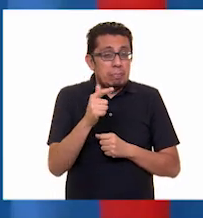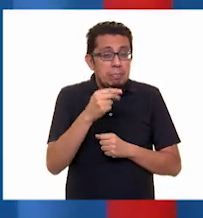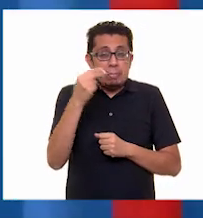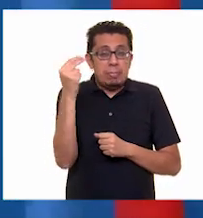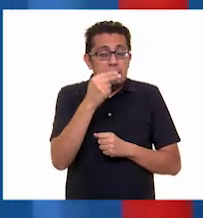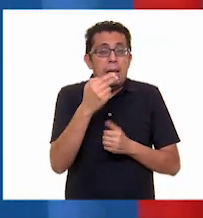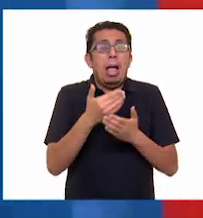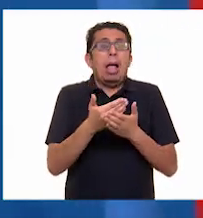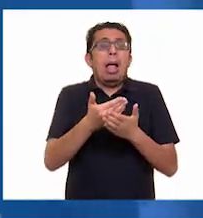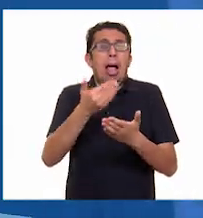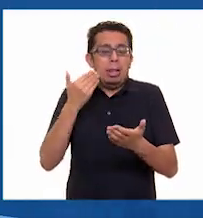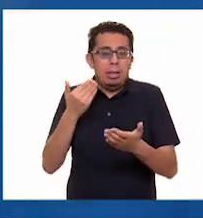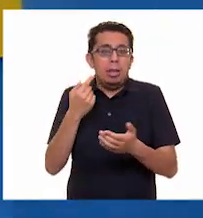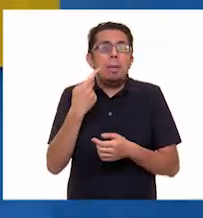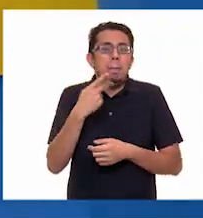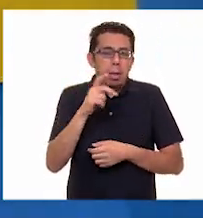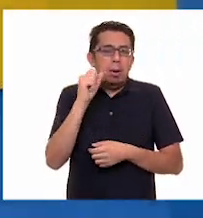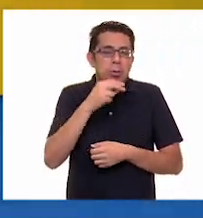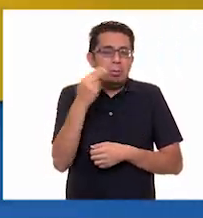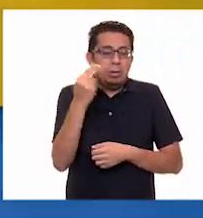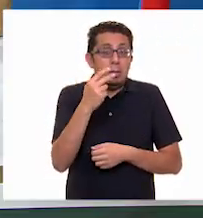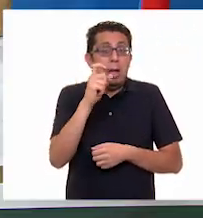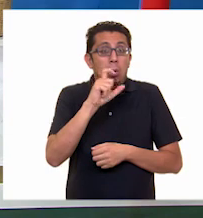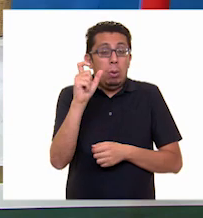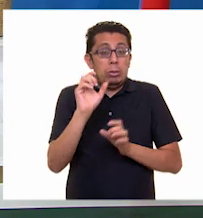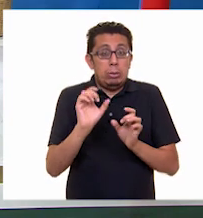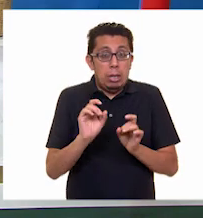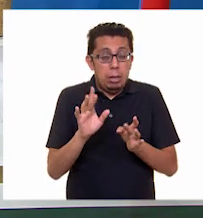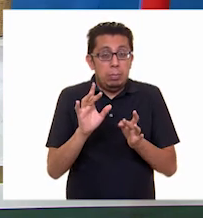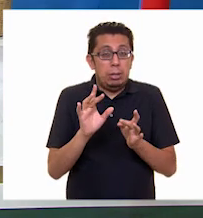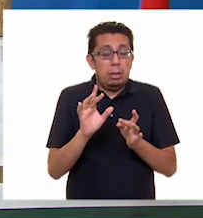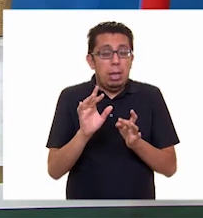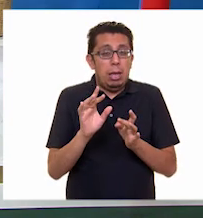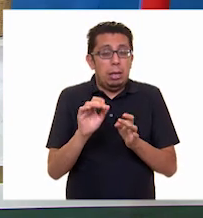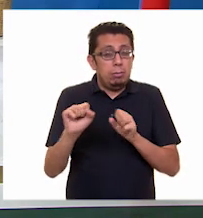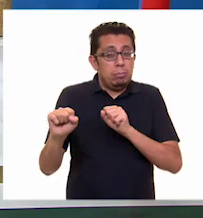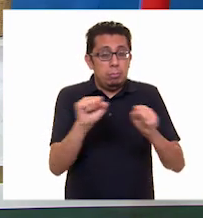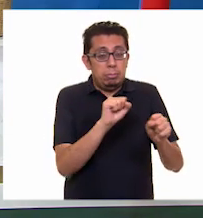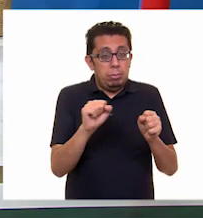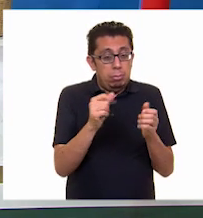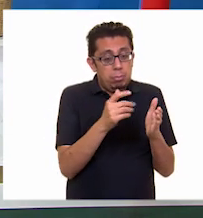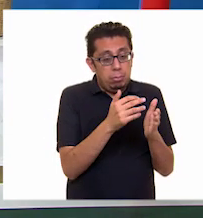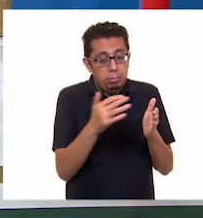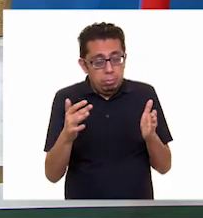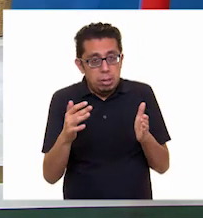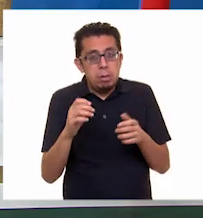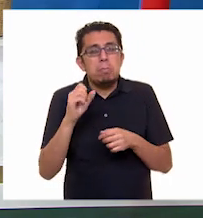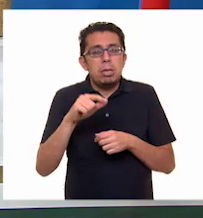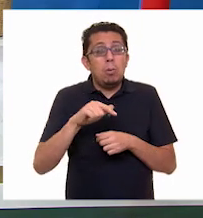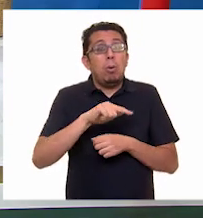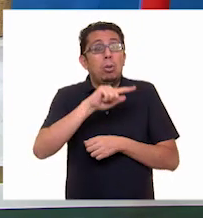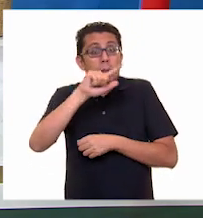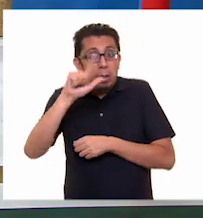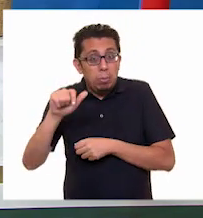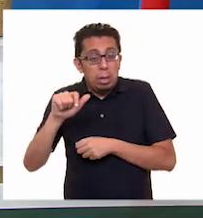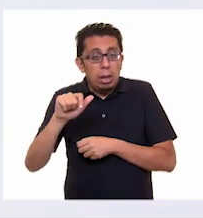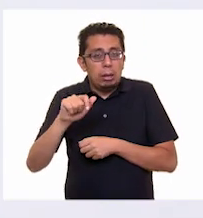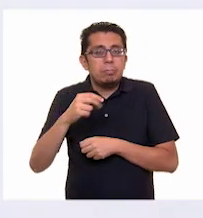antes, pero también durante y también después. Muy bien. Entonces, vamos a pegar esta imagen.